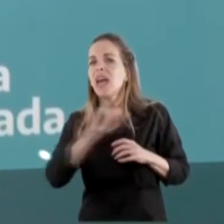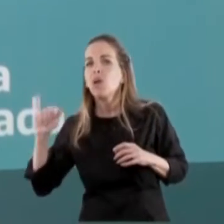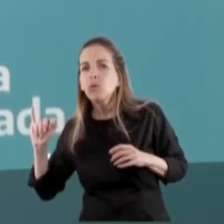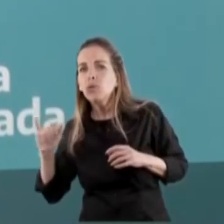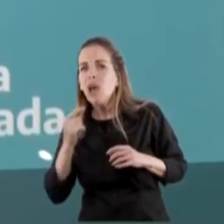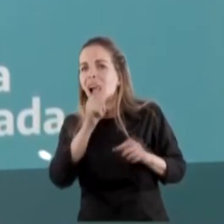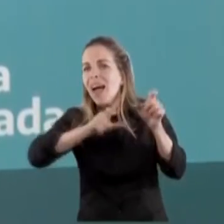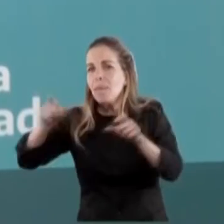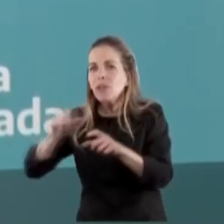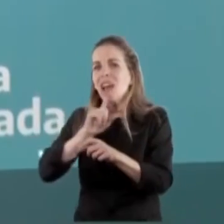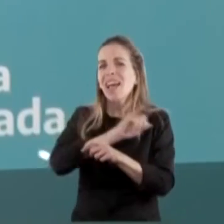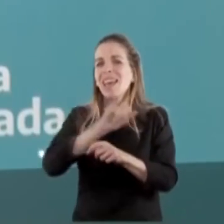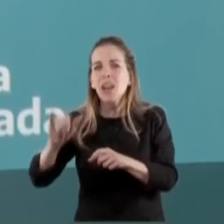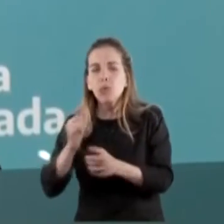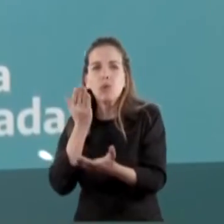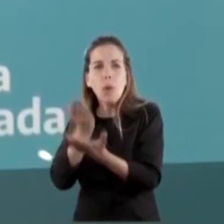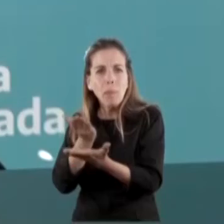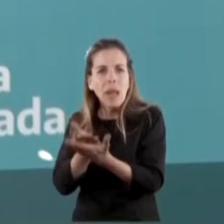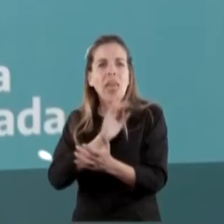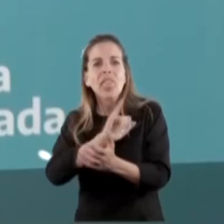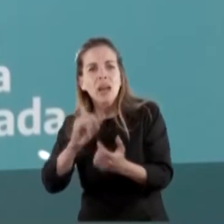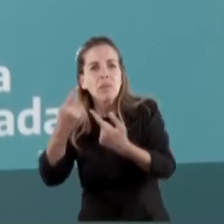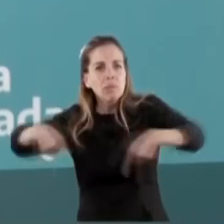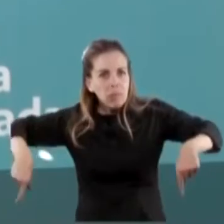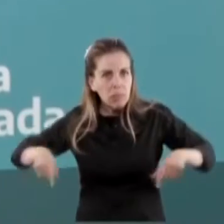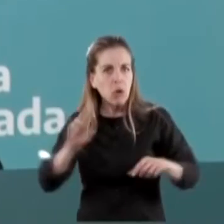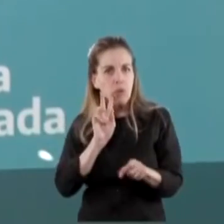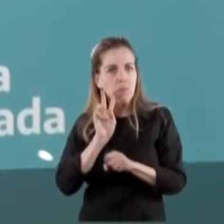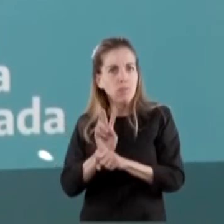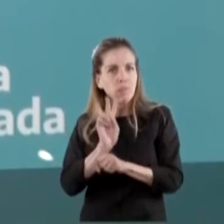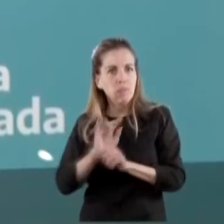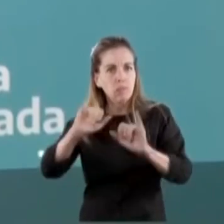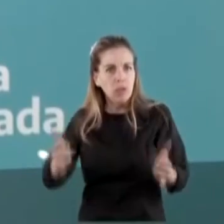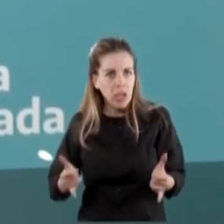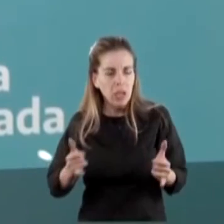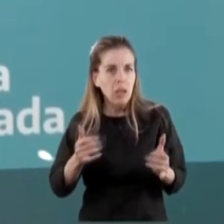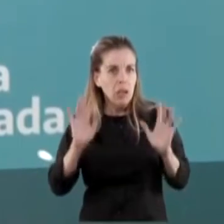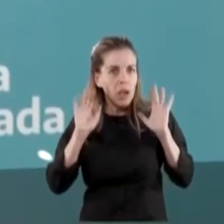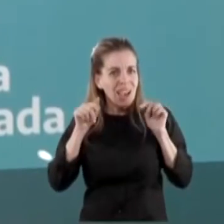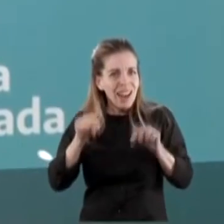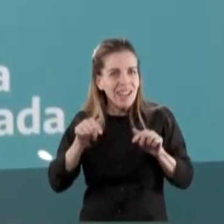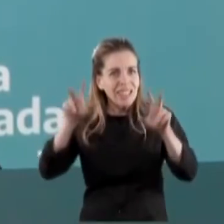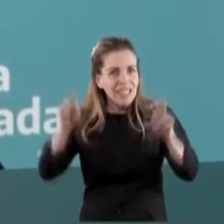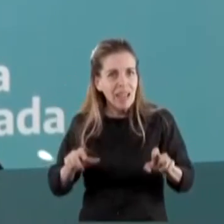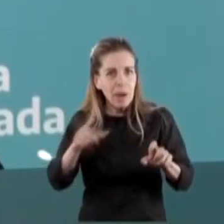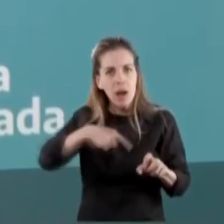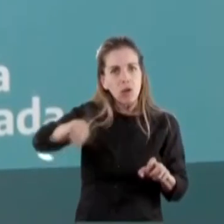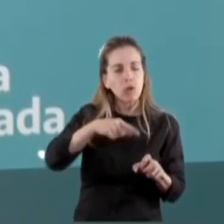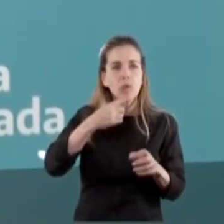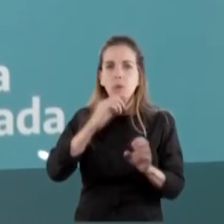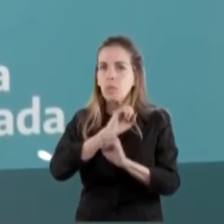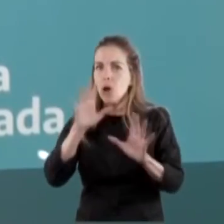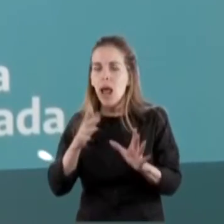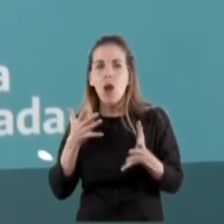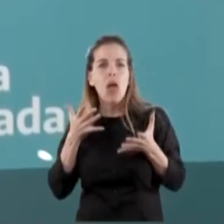realice cada beneficiario, también es de público conocimiento lo que está pasando, y nosotros en esto vamos a ser muy claros en